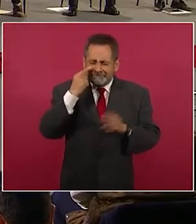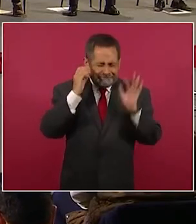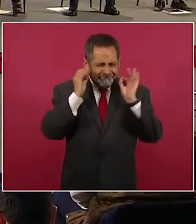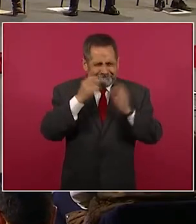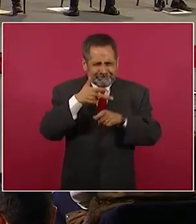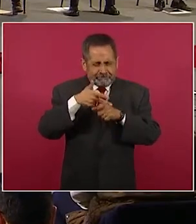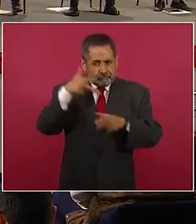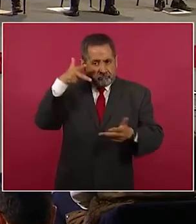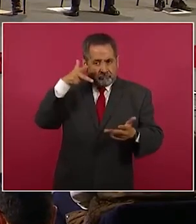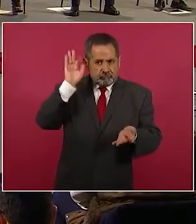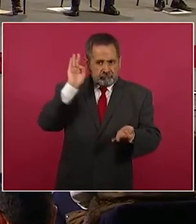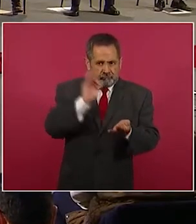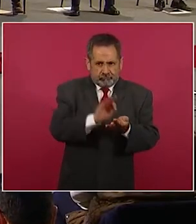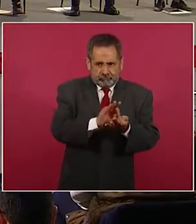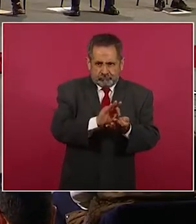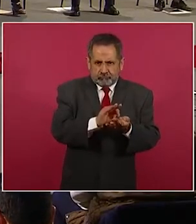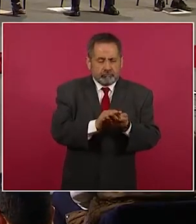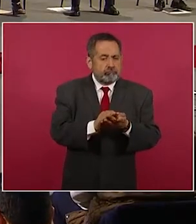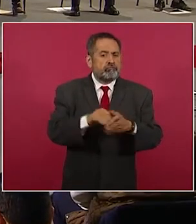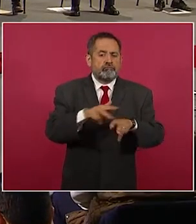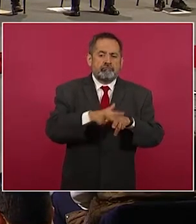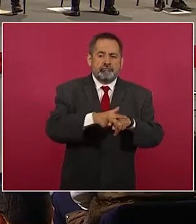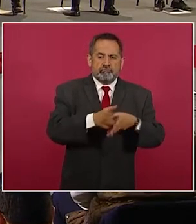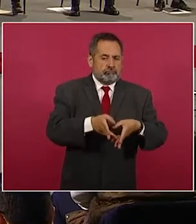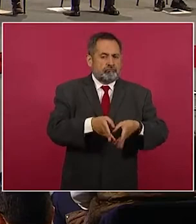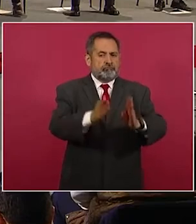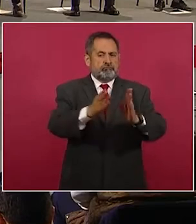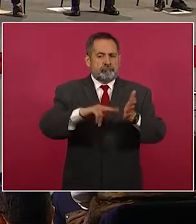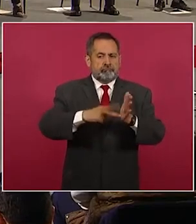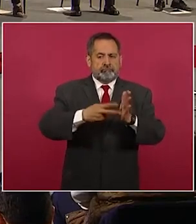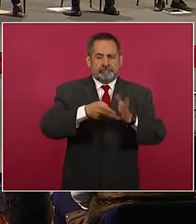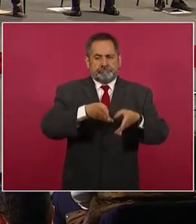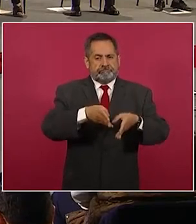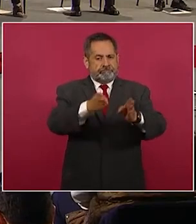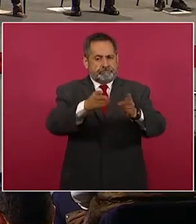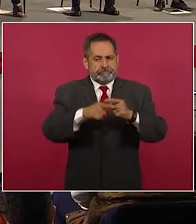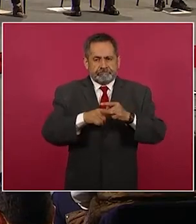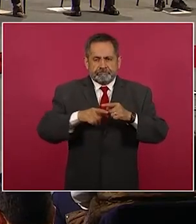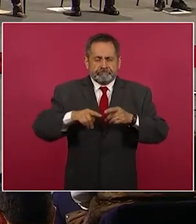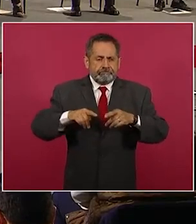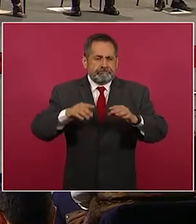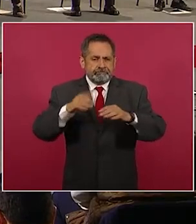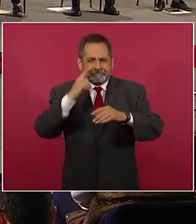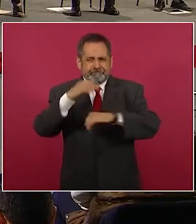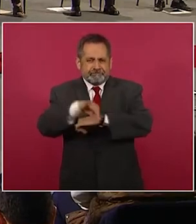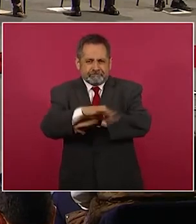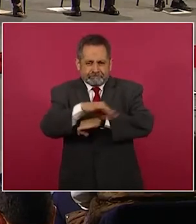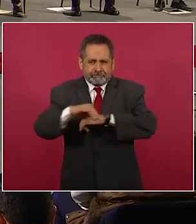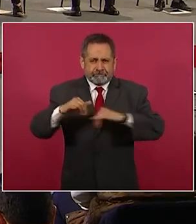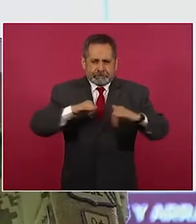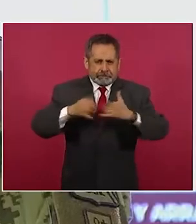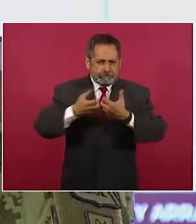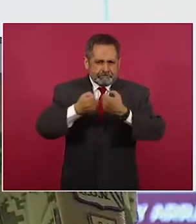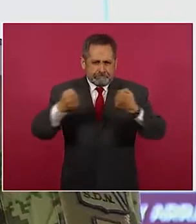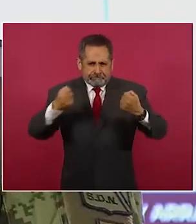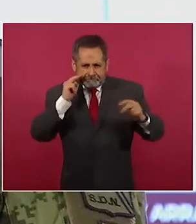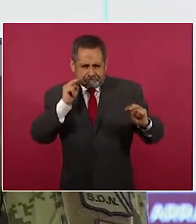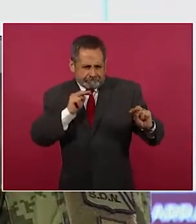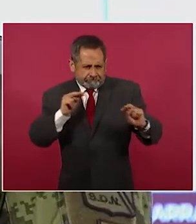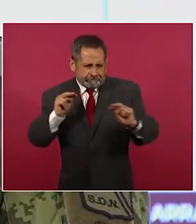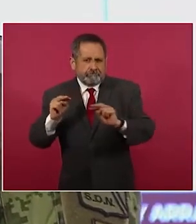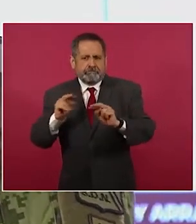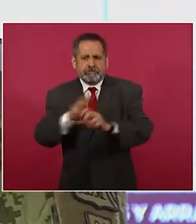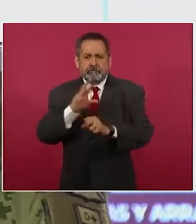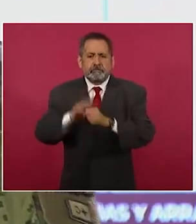para obtener el trazo definitivo, estamos colocando referencias topográficas, estamos haciendo censos forestales y de